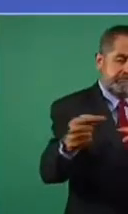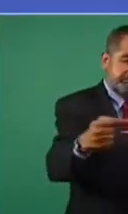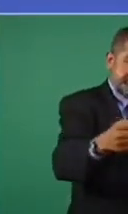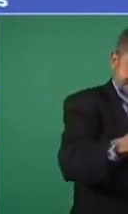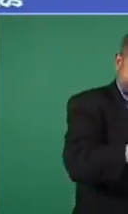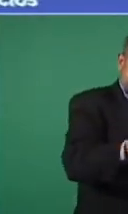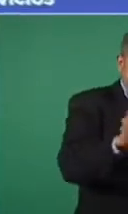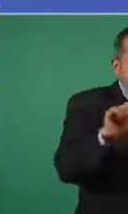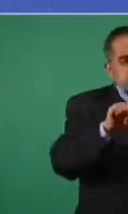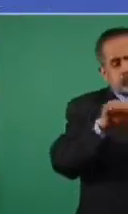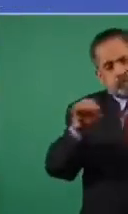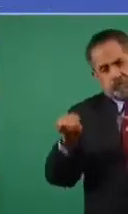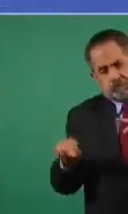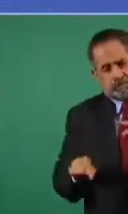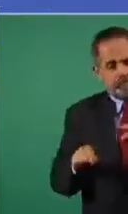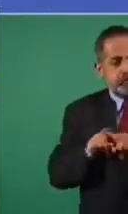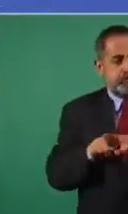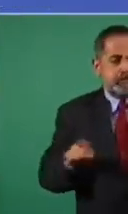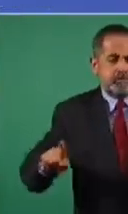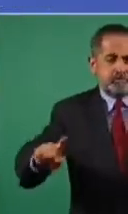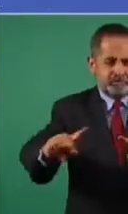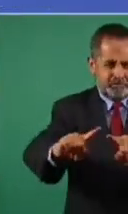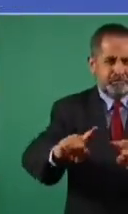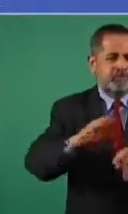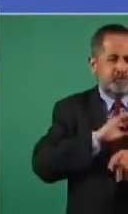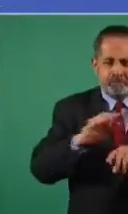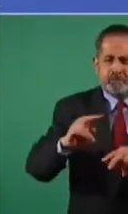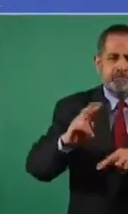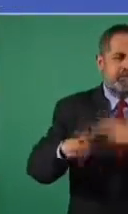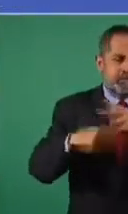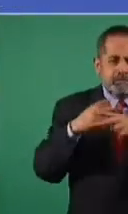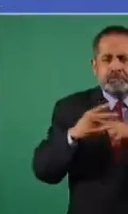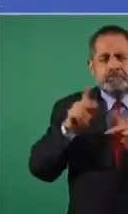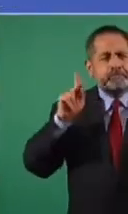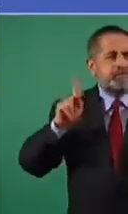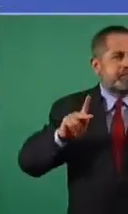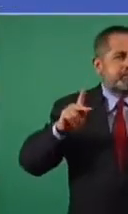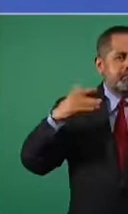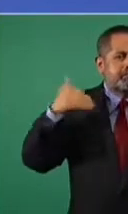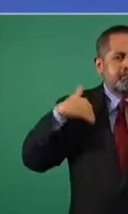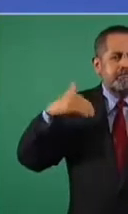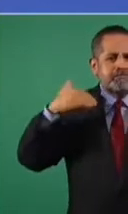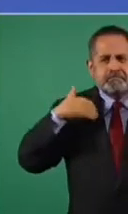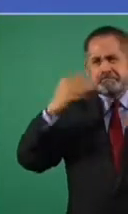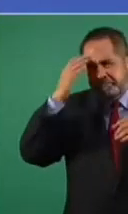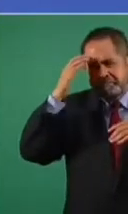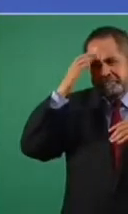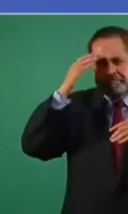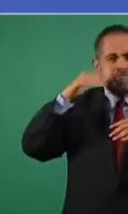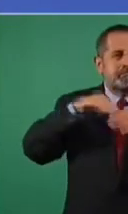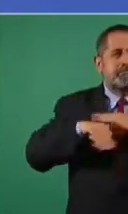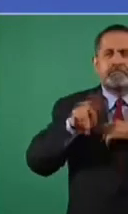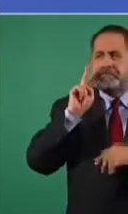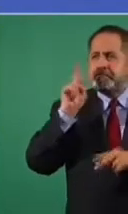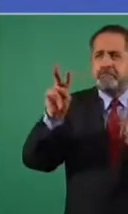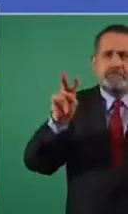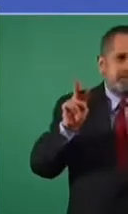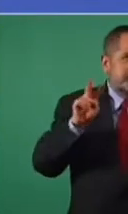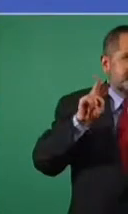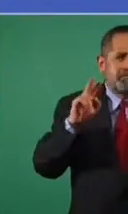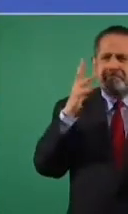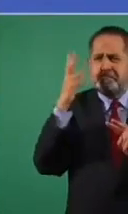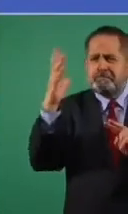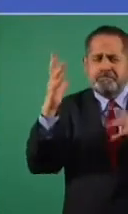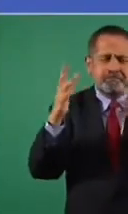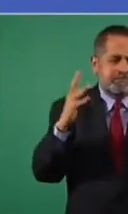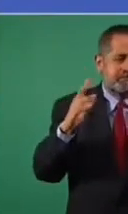internarlos a todo lo que es la región maya.